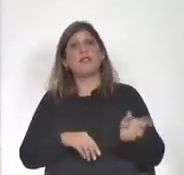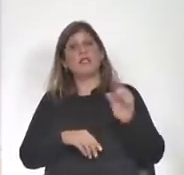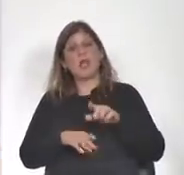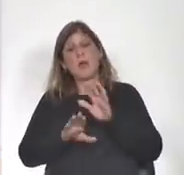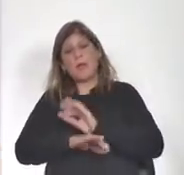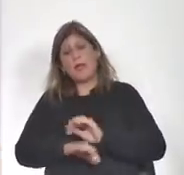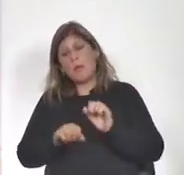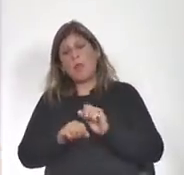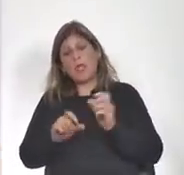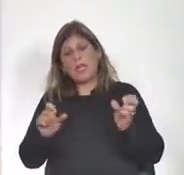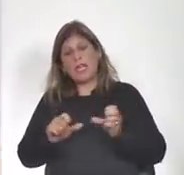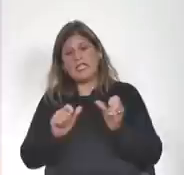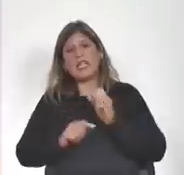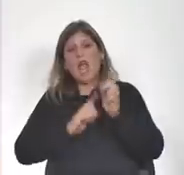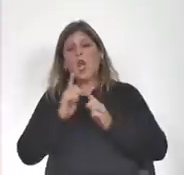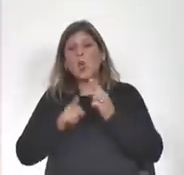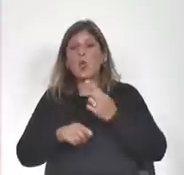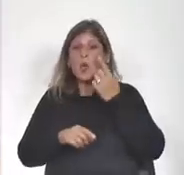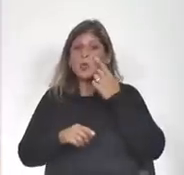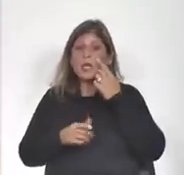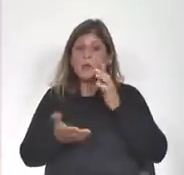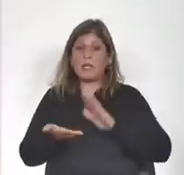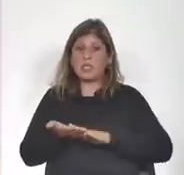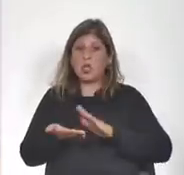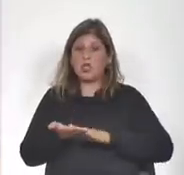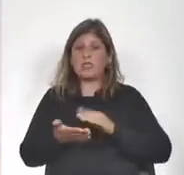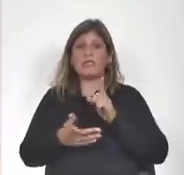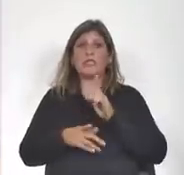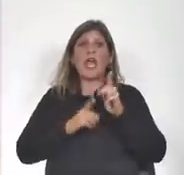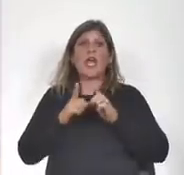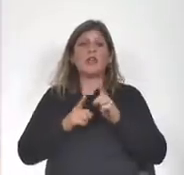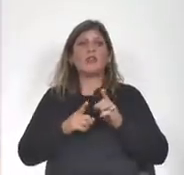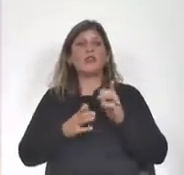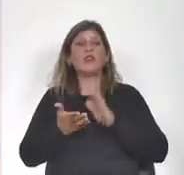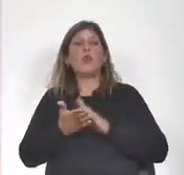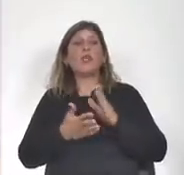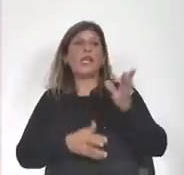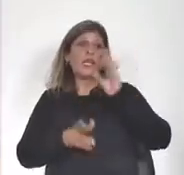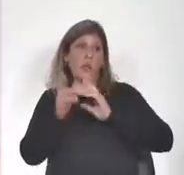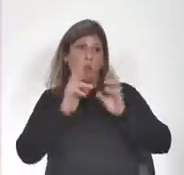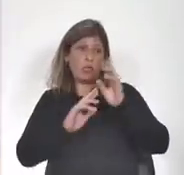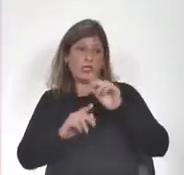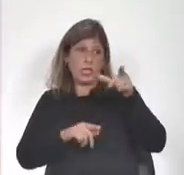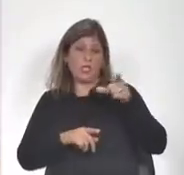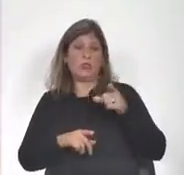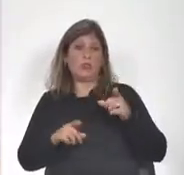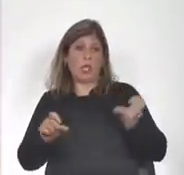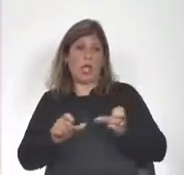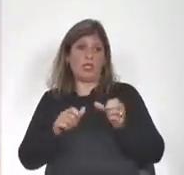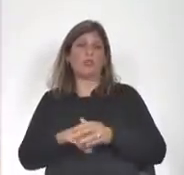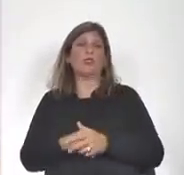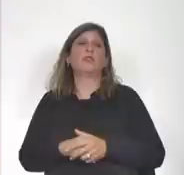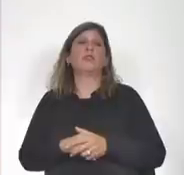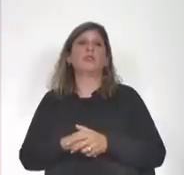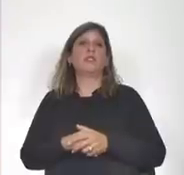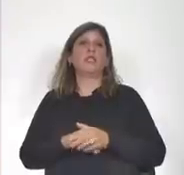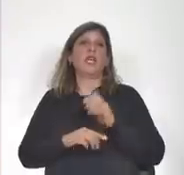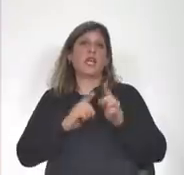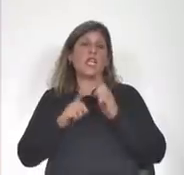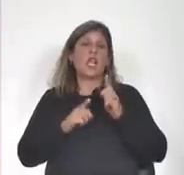algunas observaciones a partir de las respuestas que tengamos eventualmente alguna pregunta más o alguna